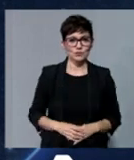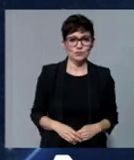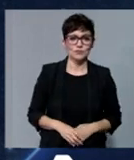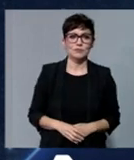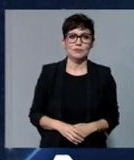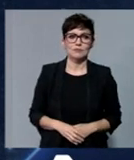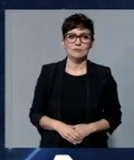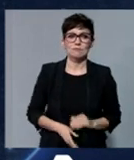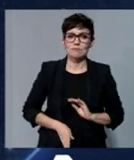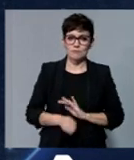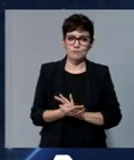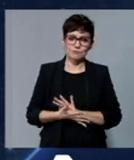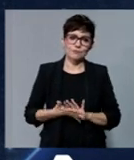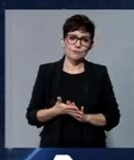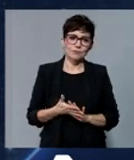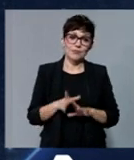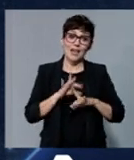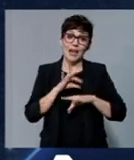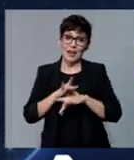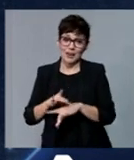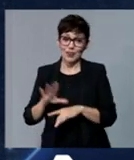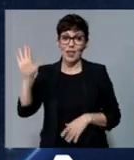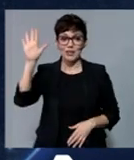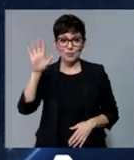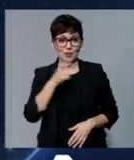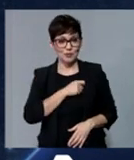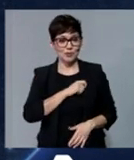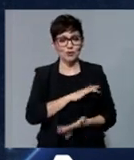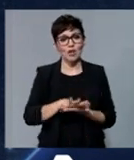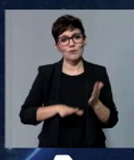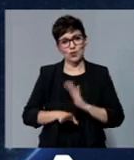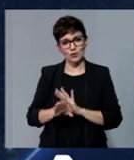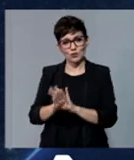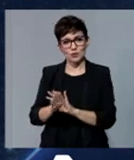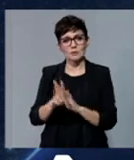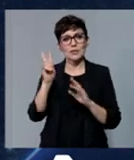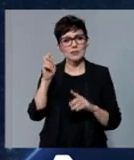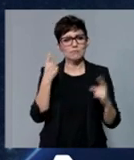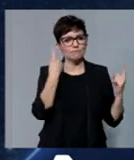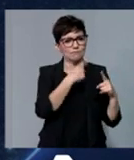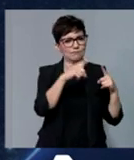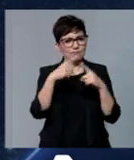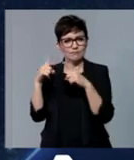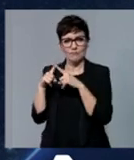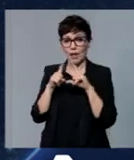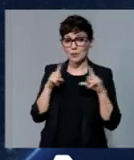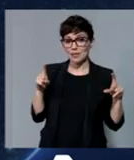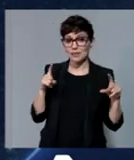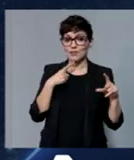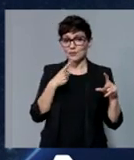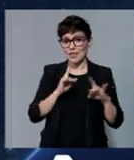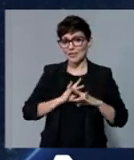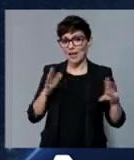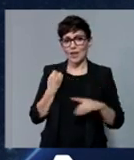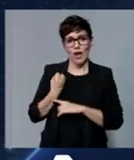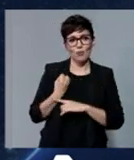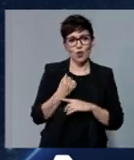Bueno y seguimos mirando a esa Agencia Espacial Española, ya saben que son muchos los organismos y las empresas pues que han mostrado este apoyo a